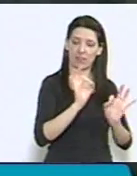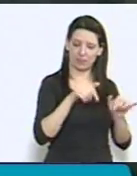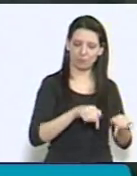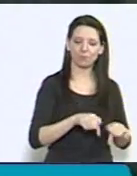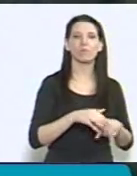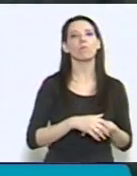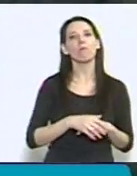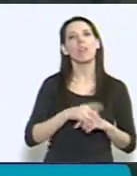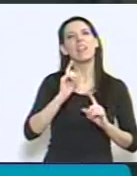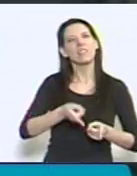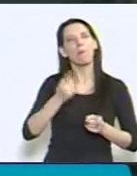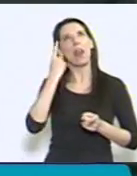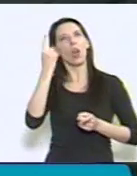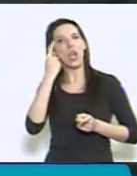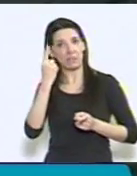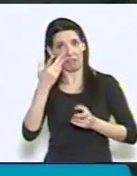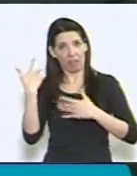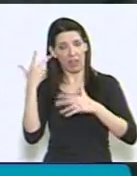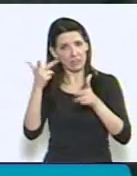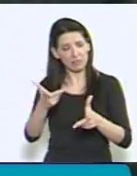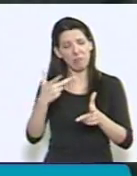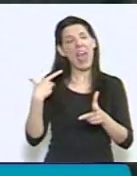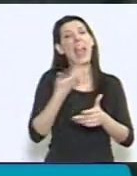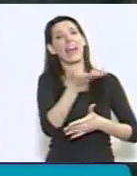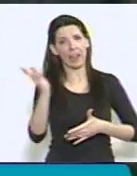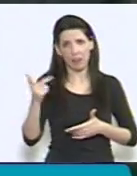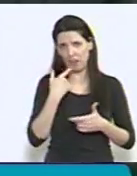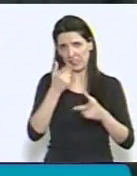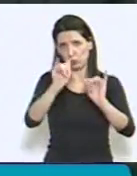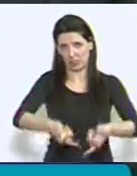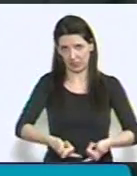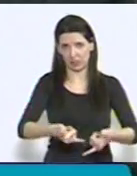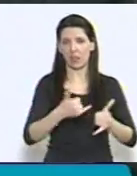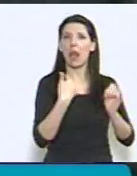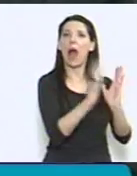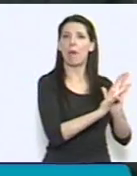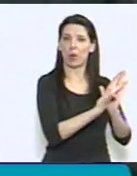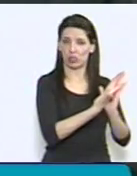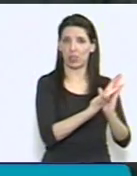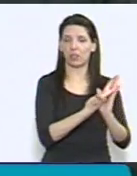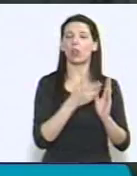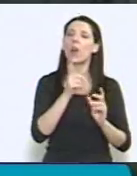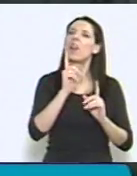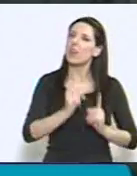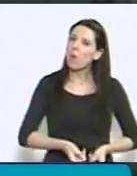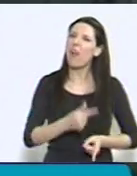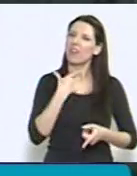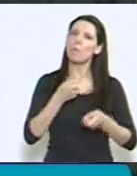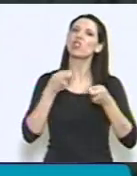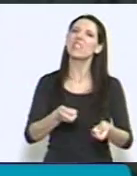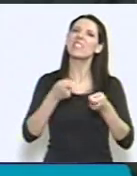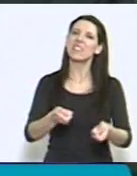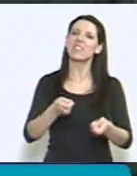hechas, acompañaremos en general el proyecto de ley en consideración, insistiendo en los